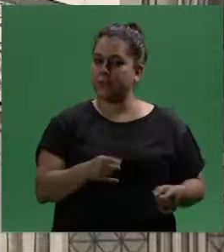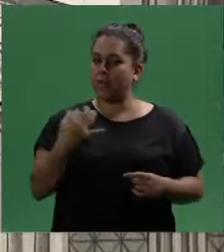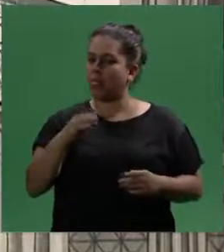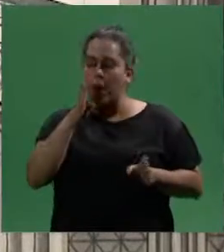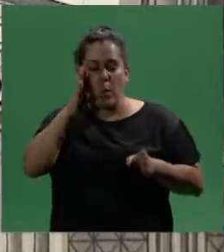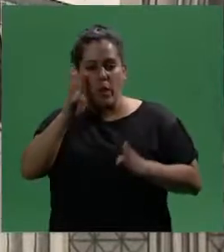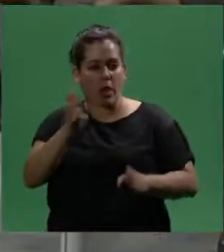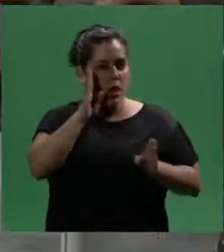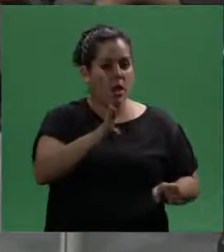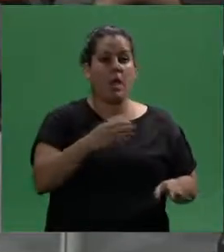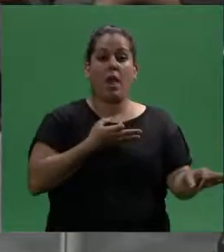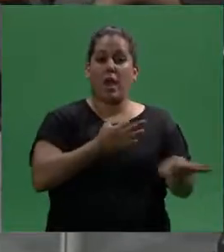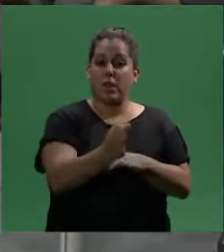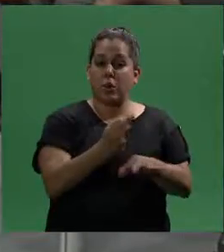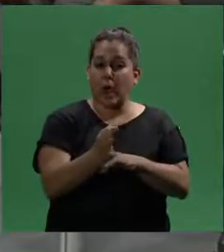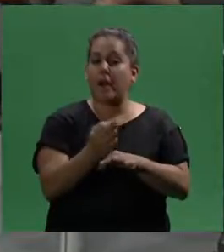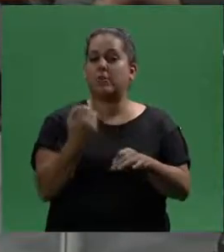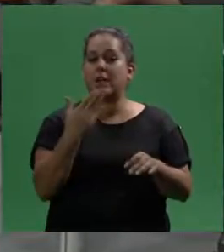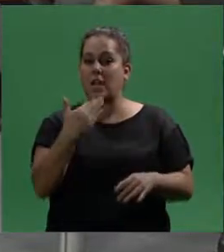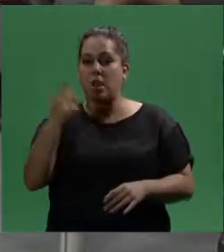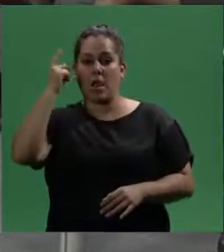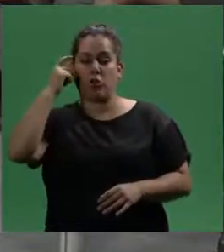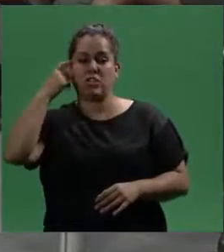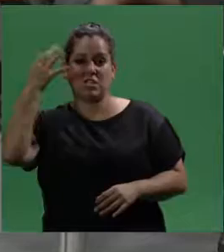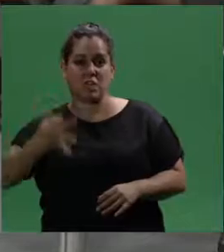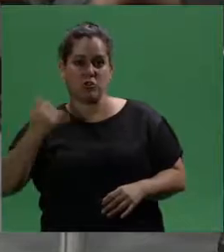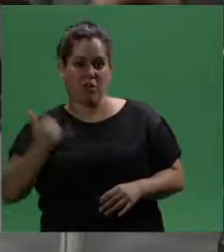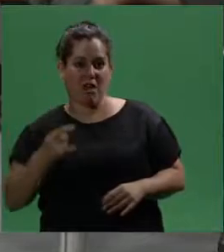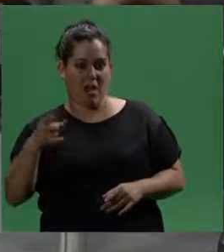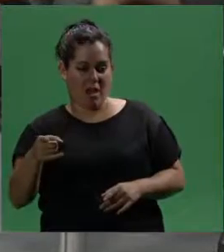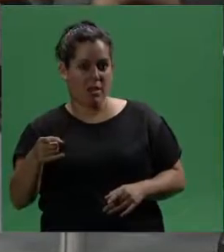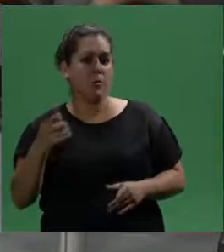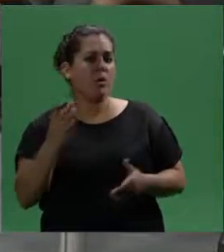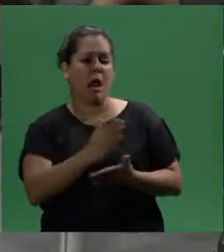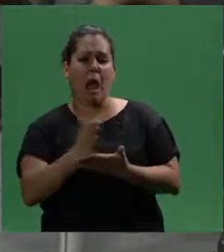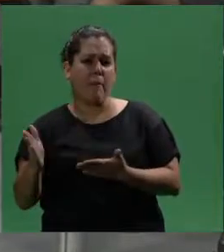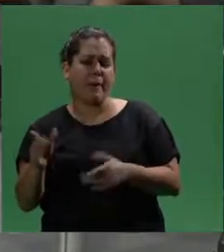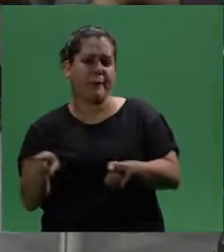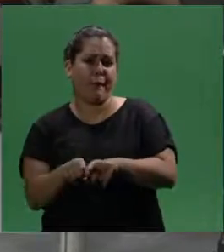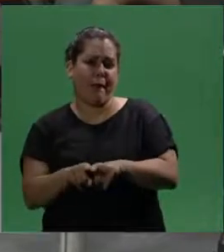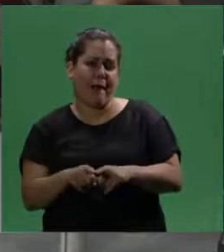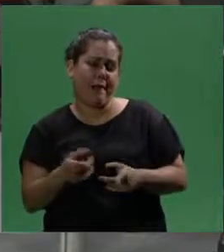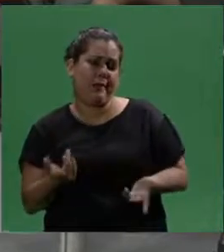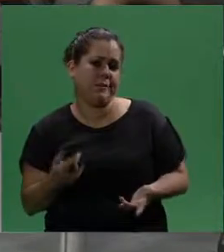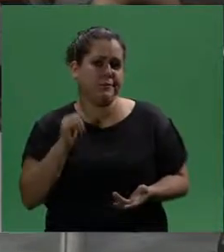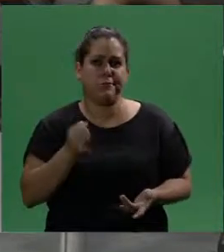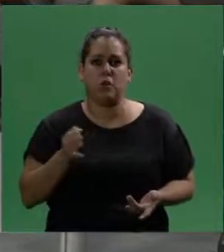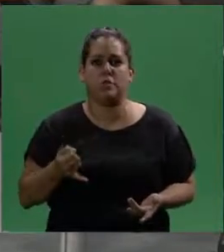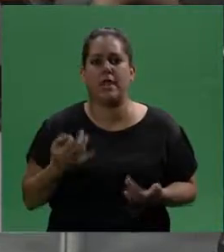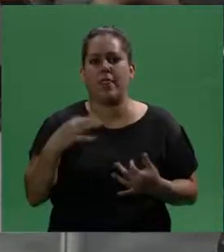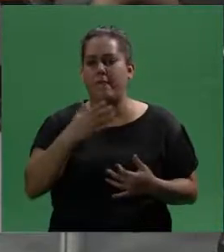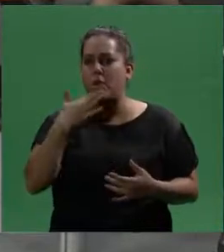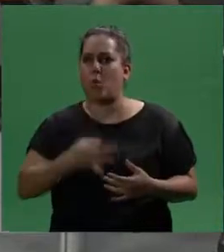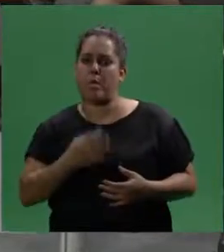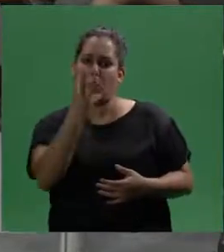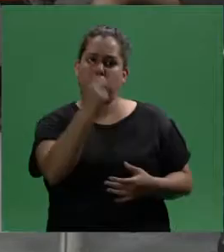Me parece que hay que trabajar en esto. Exacto. En educar en base a la concientización para que, más allá del impuesto del que tengan que estar sí